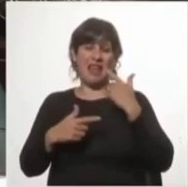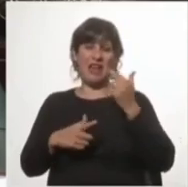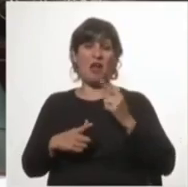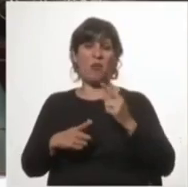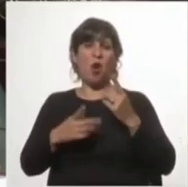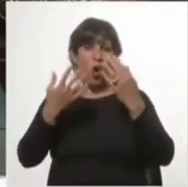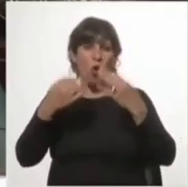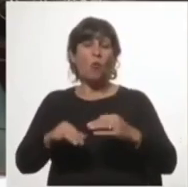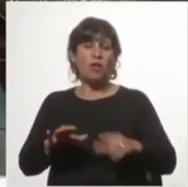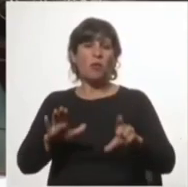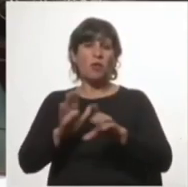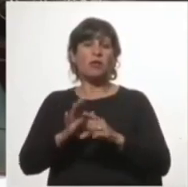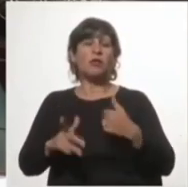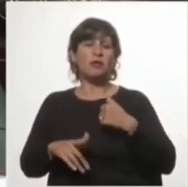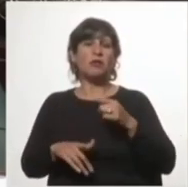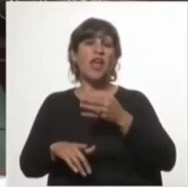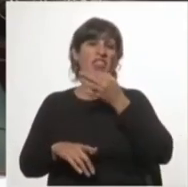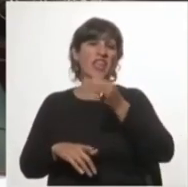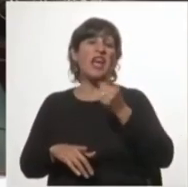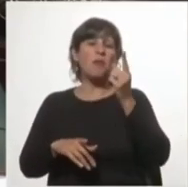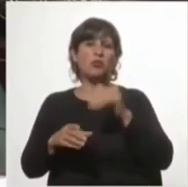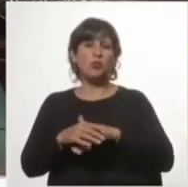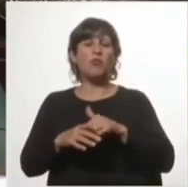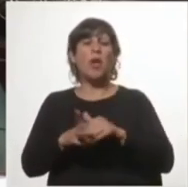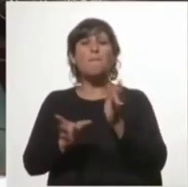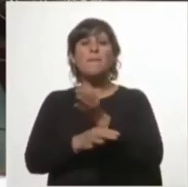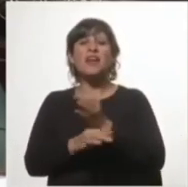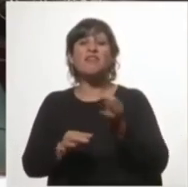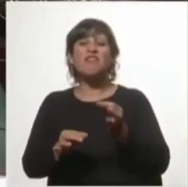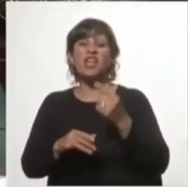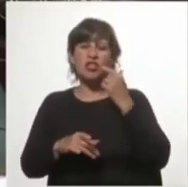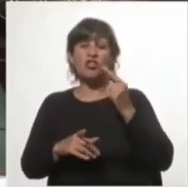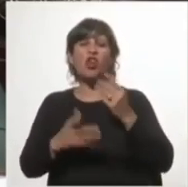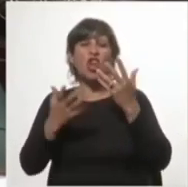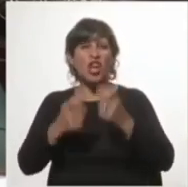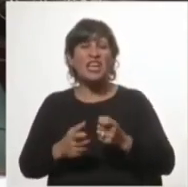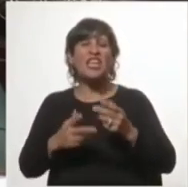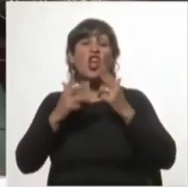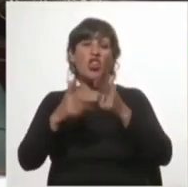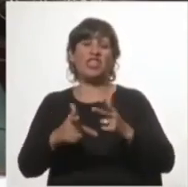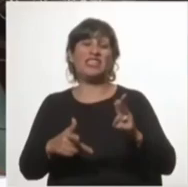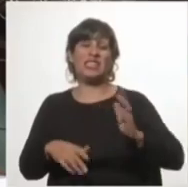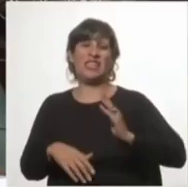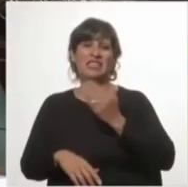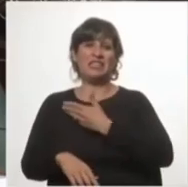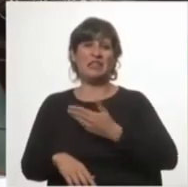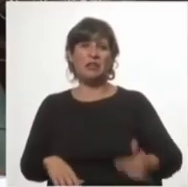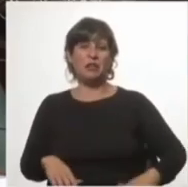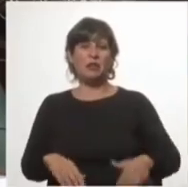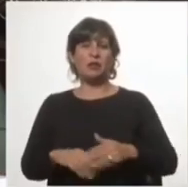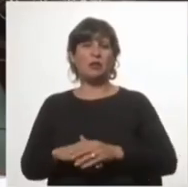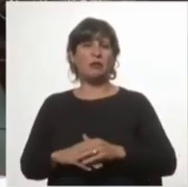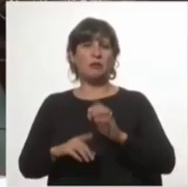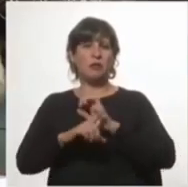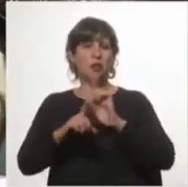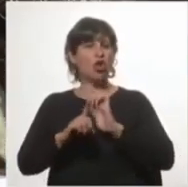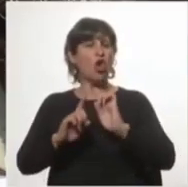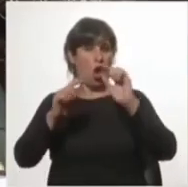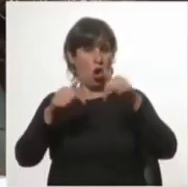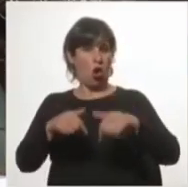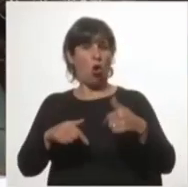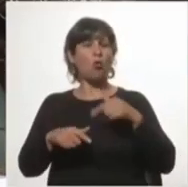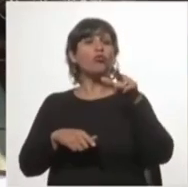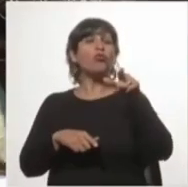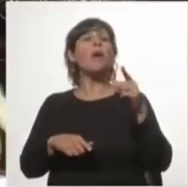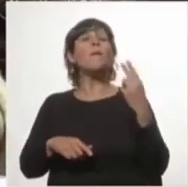de puertos... Fundamente su voto. Perfecto, pero yo lo que le quiero decir, señora Presidenta... Silencio. Que también... No, no, porque acá se